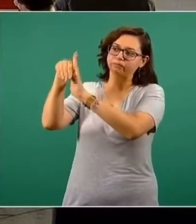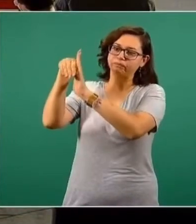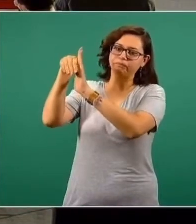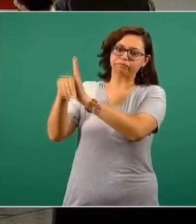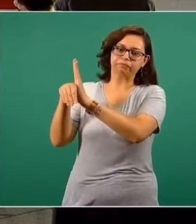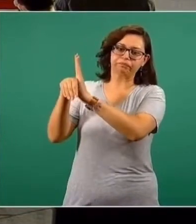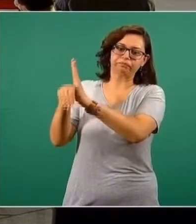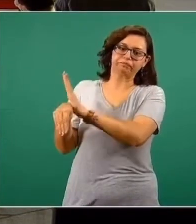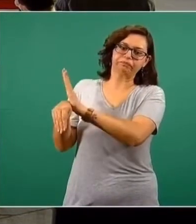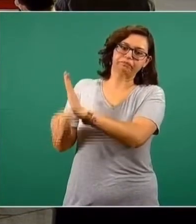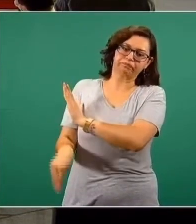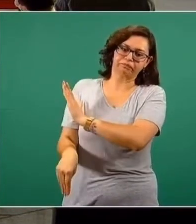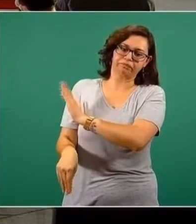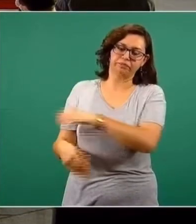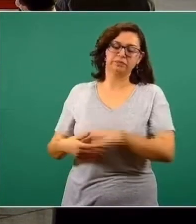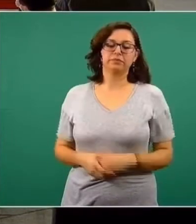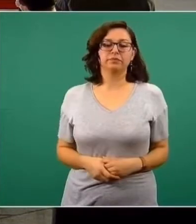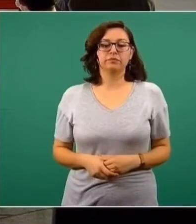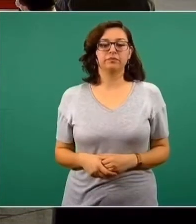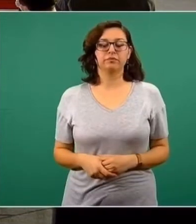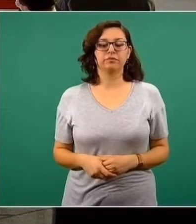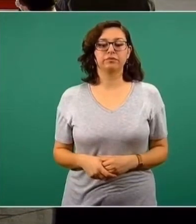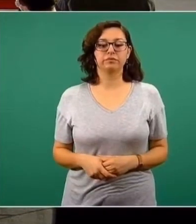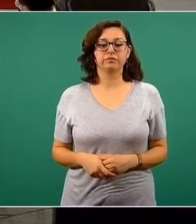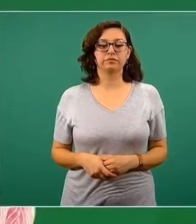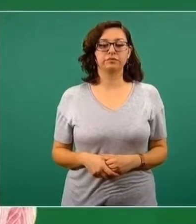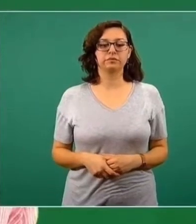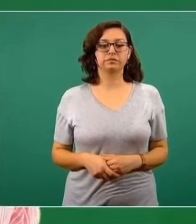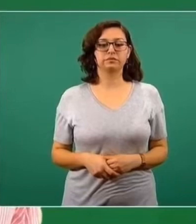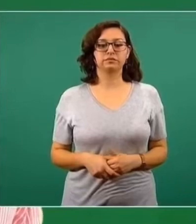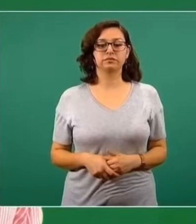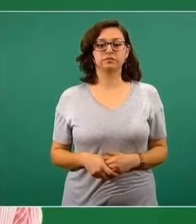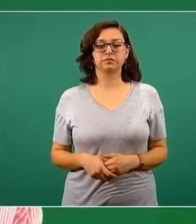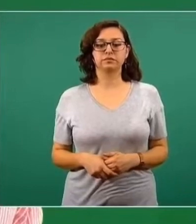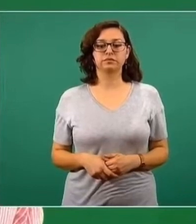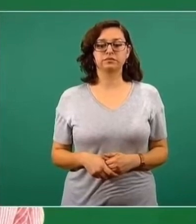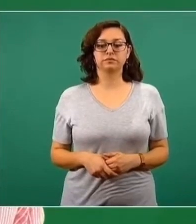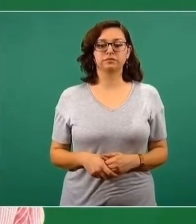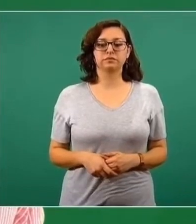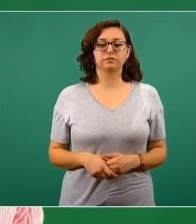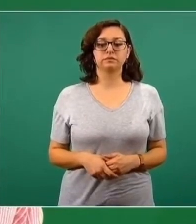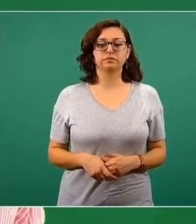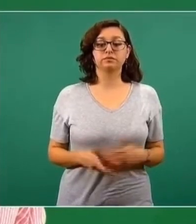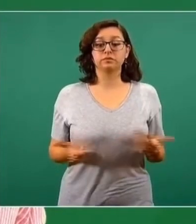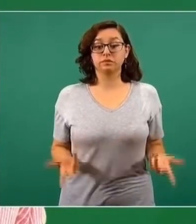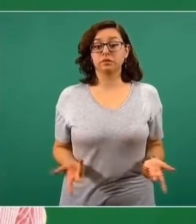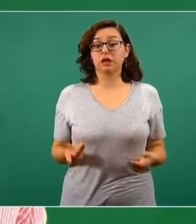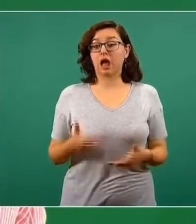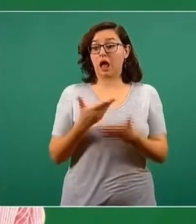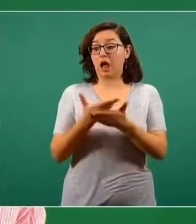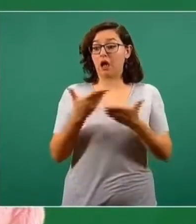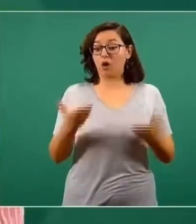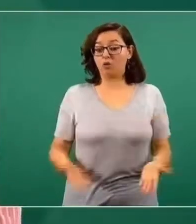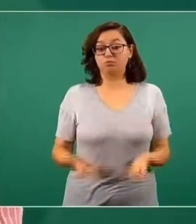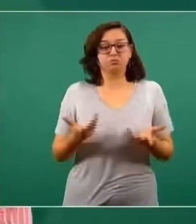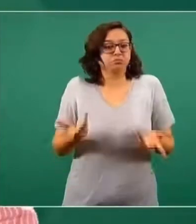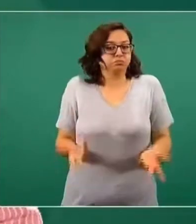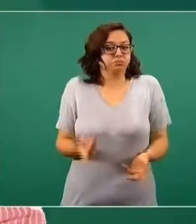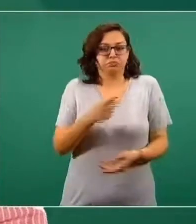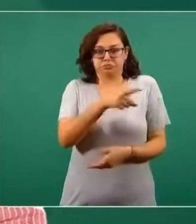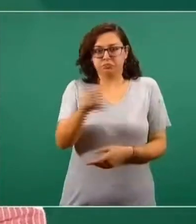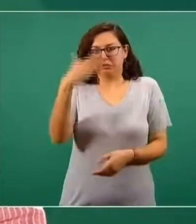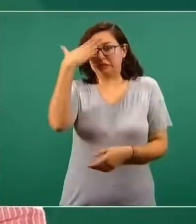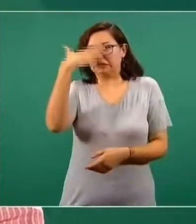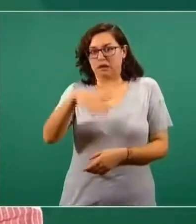para nuestro propio país. Hoy ninguna de las vacunas del esquema básico de vacunación, que tiene